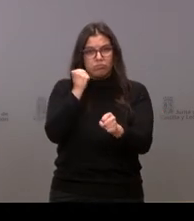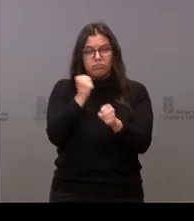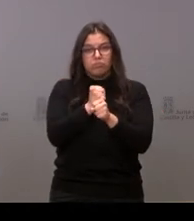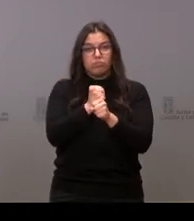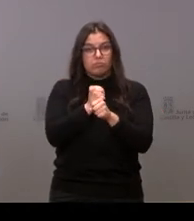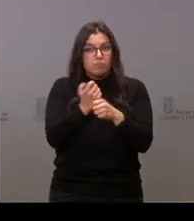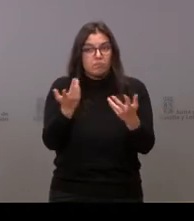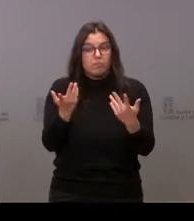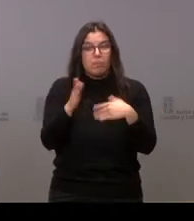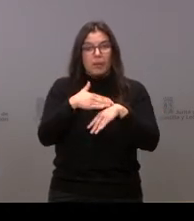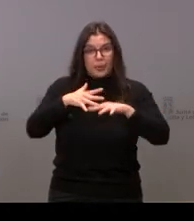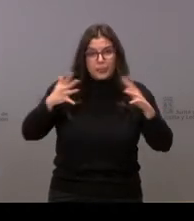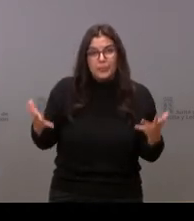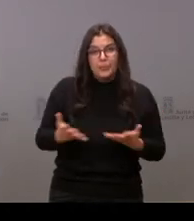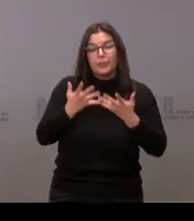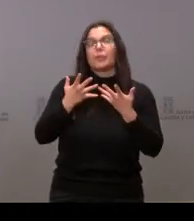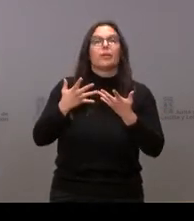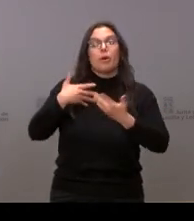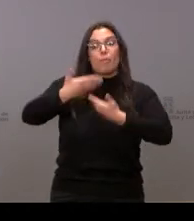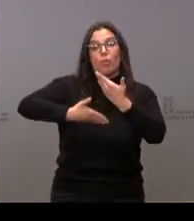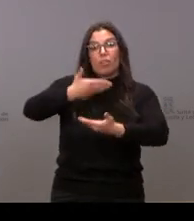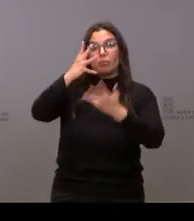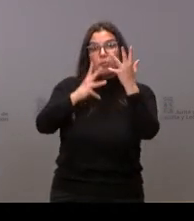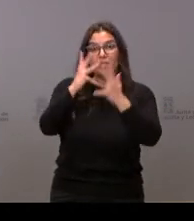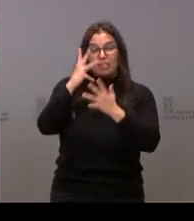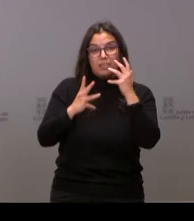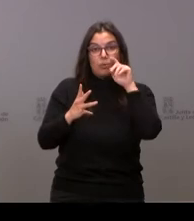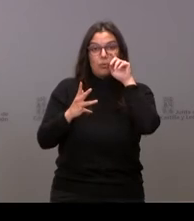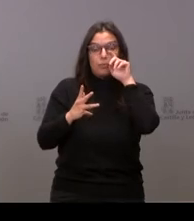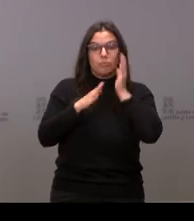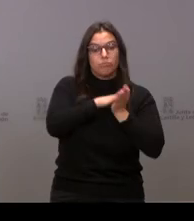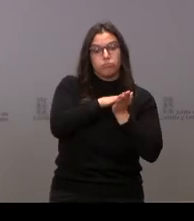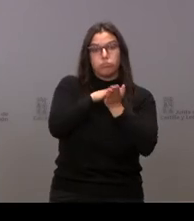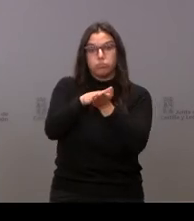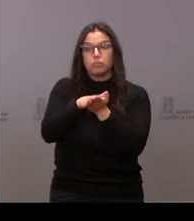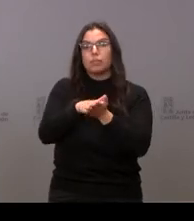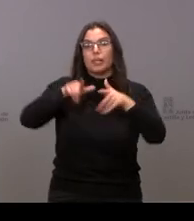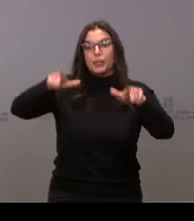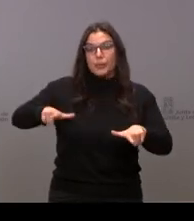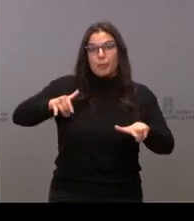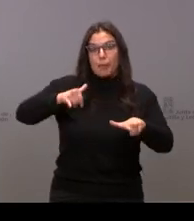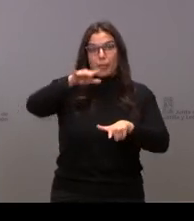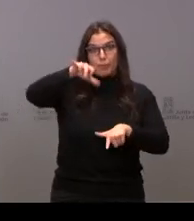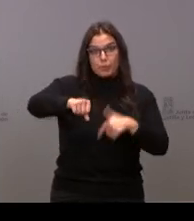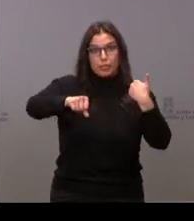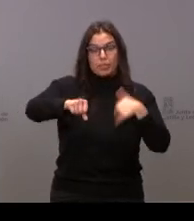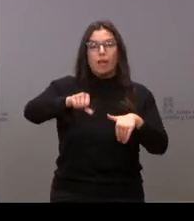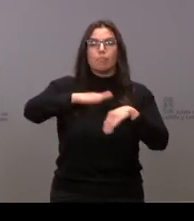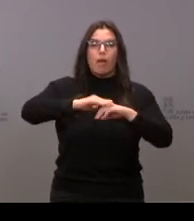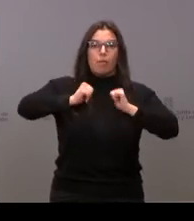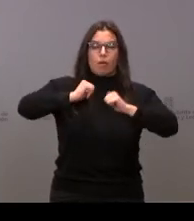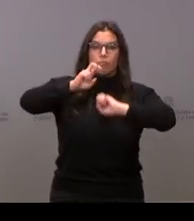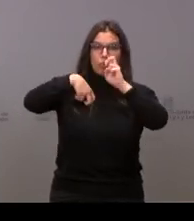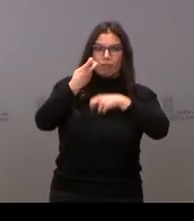impulsar el procedimiento administrativo que obtenga las parcelas para efectuar las